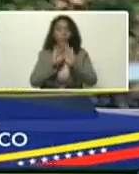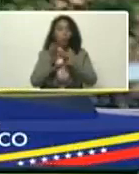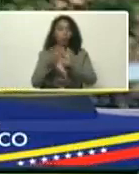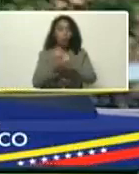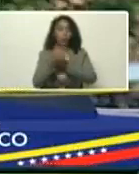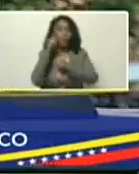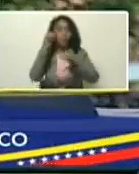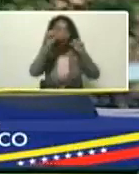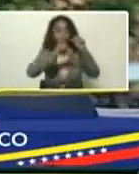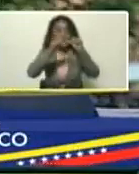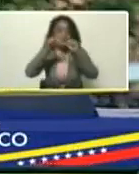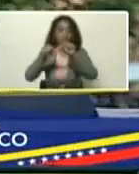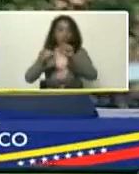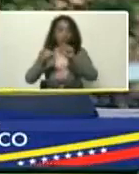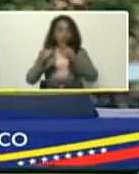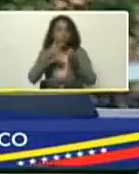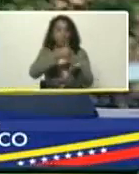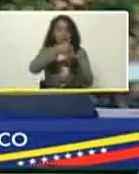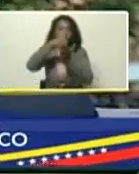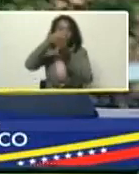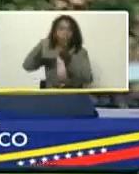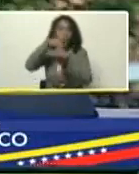y del premio, nacional,